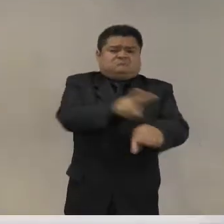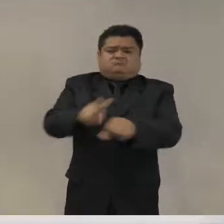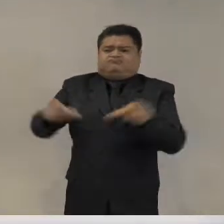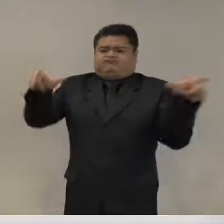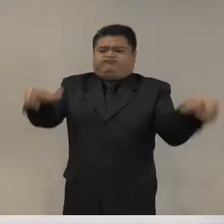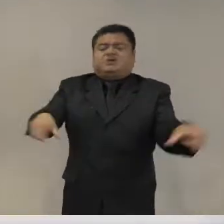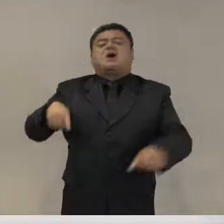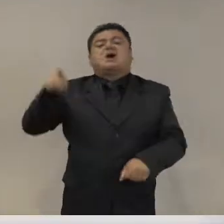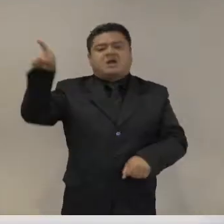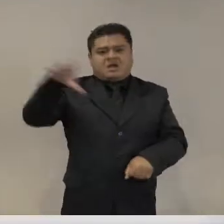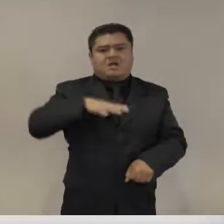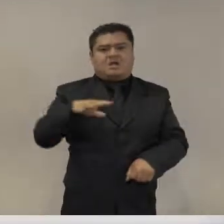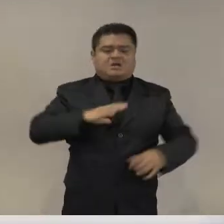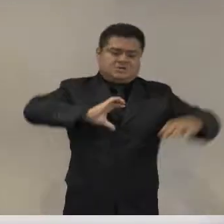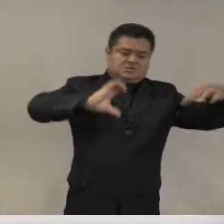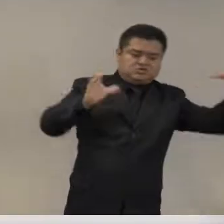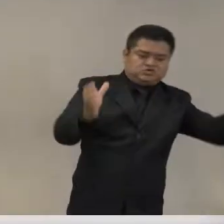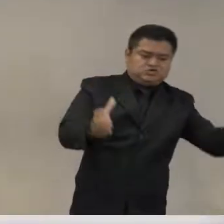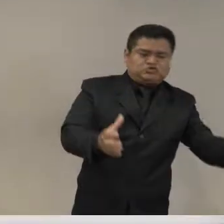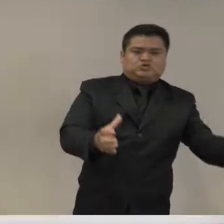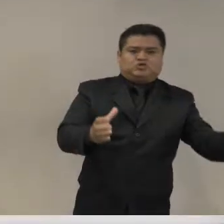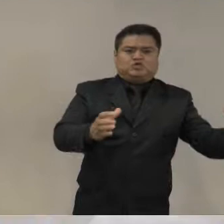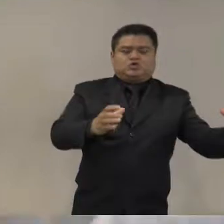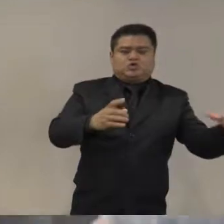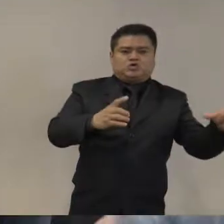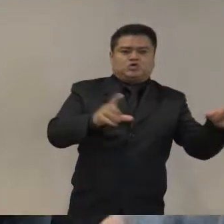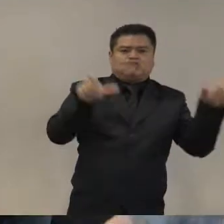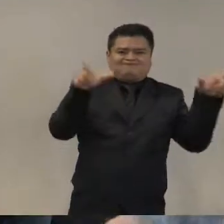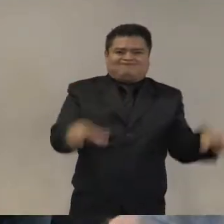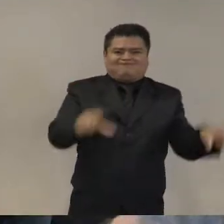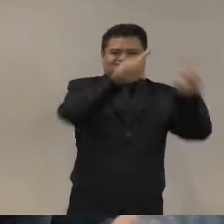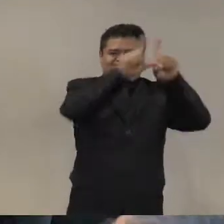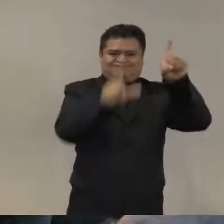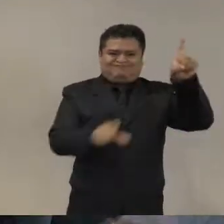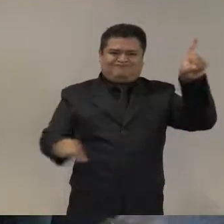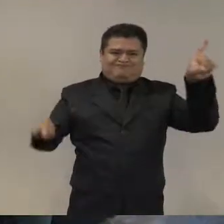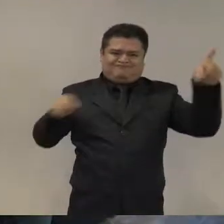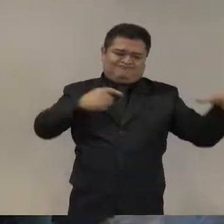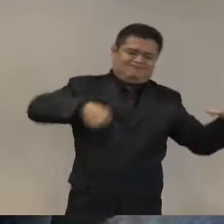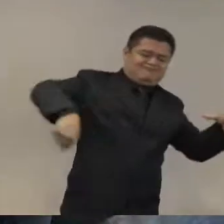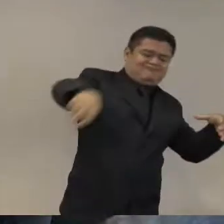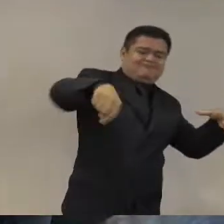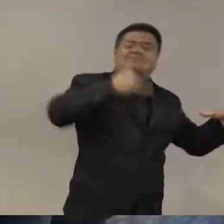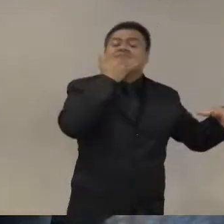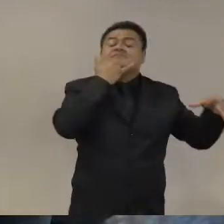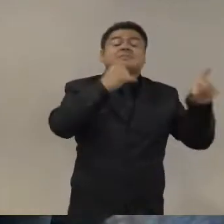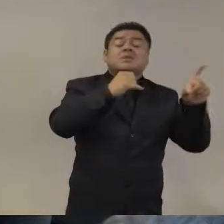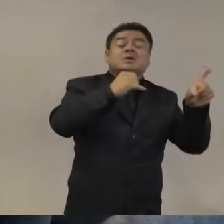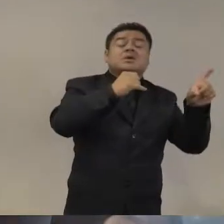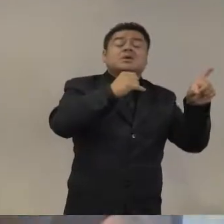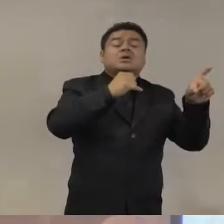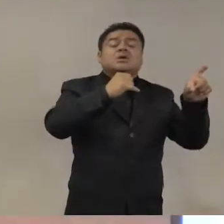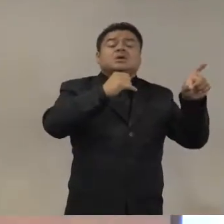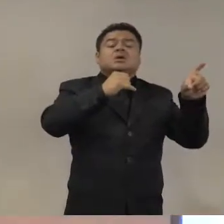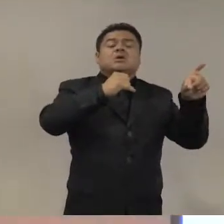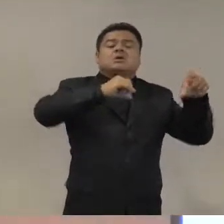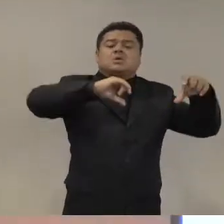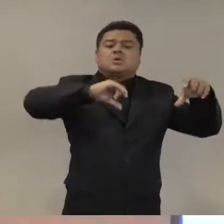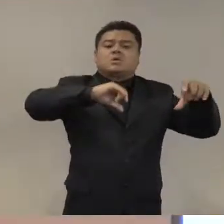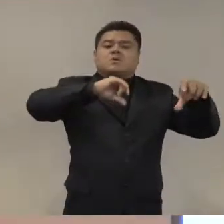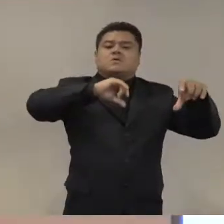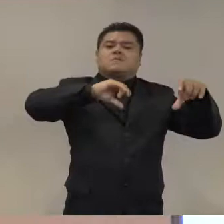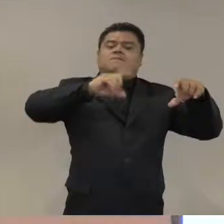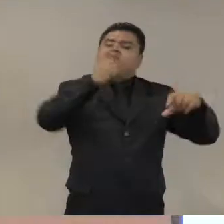como una fuerza híbrida, pero los militares juegan un sinnúmero de otros papeles internos. Ok.